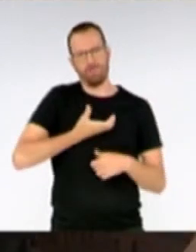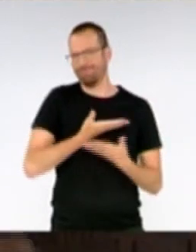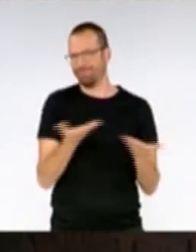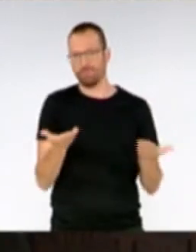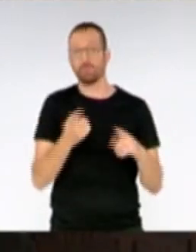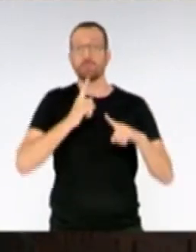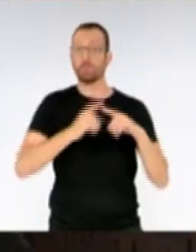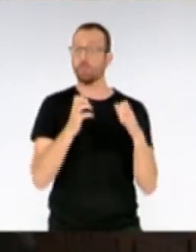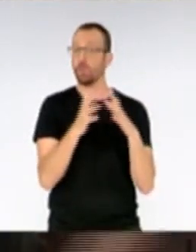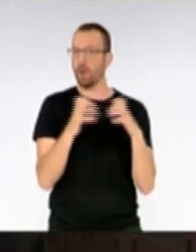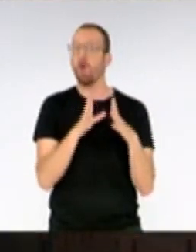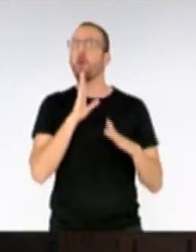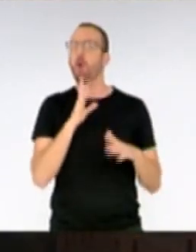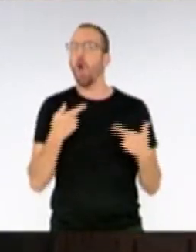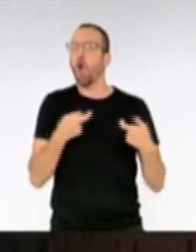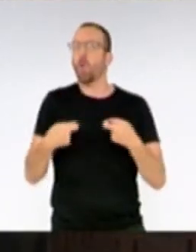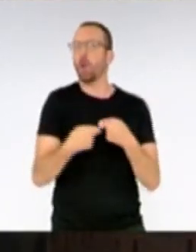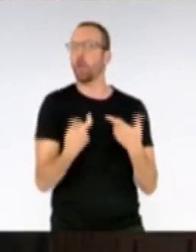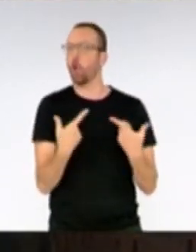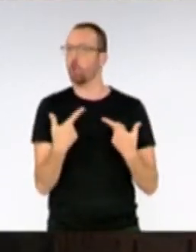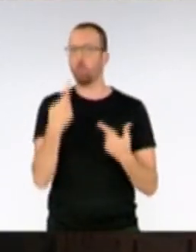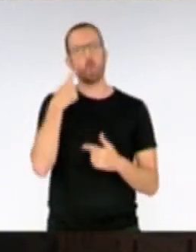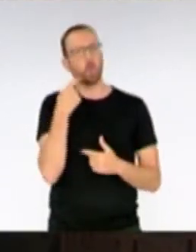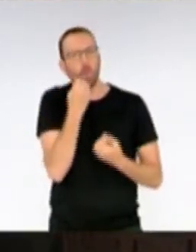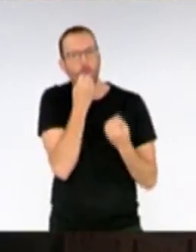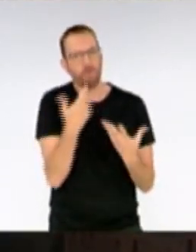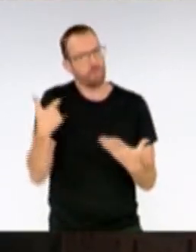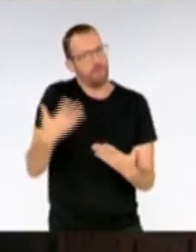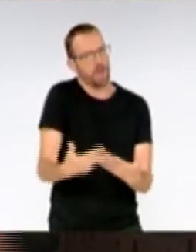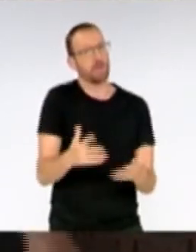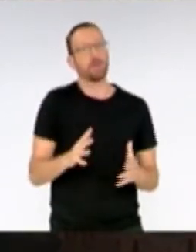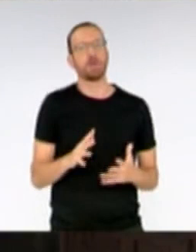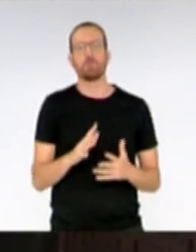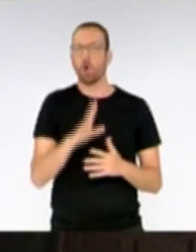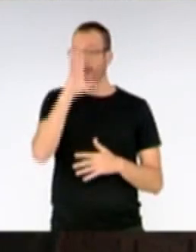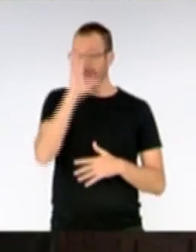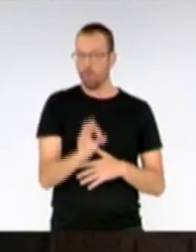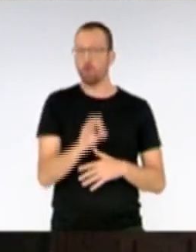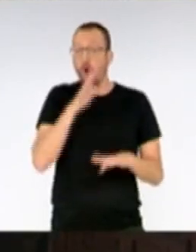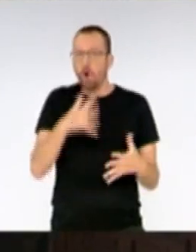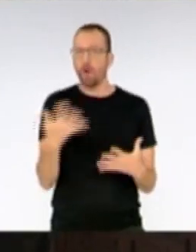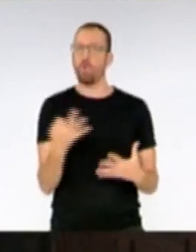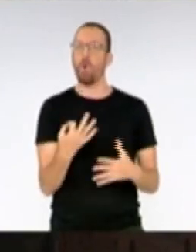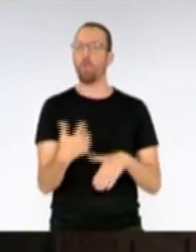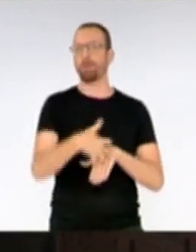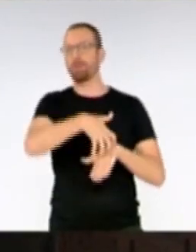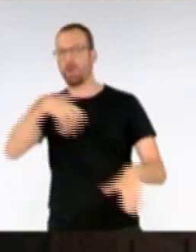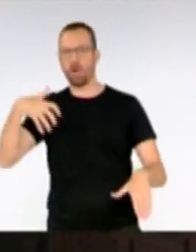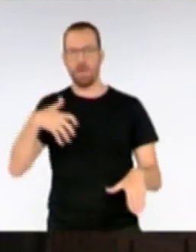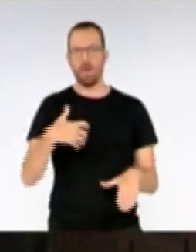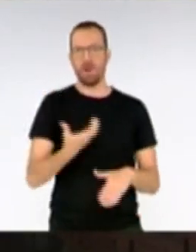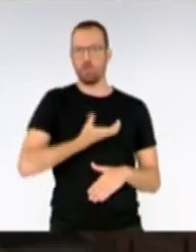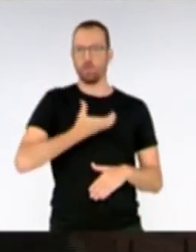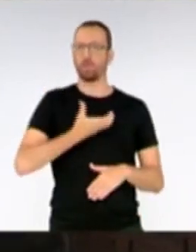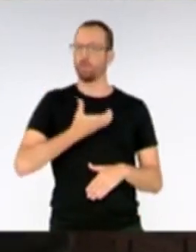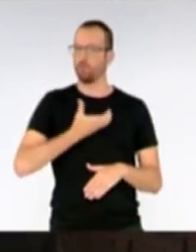de la Palma ha vivido muy bien en coaliciones, ha funcionado a lo largo de estas últimas décadas, pero sí creemos en que ya le hace falta una amplia mayoría para gobernar Santa